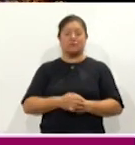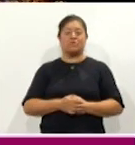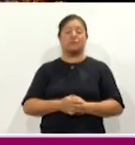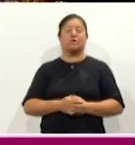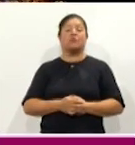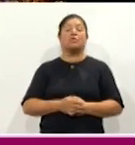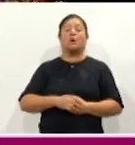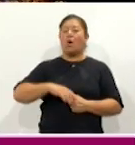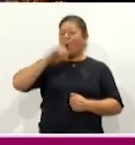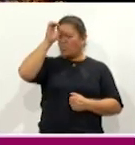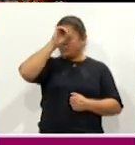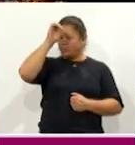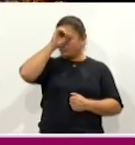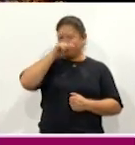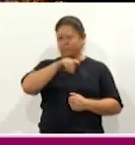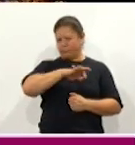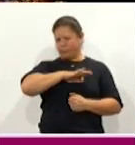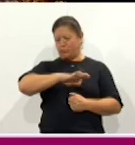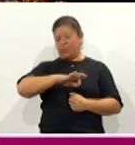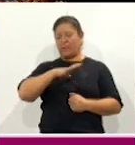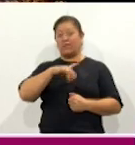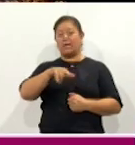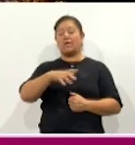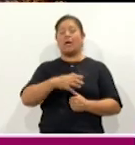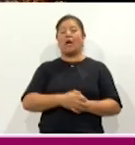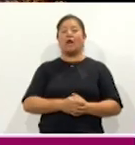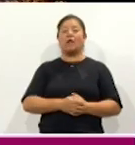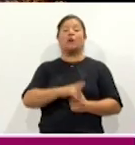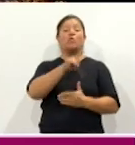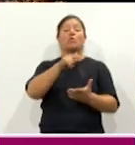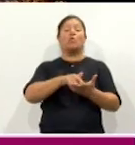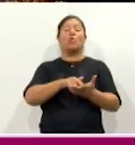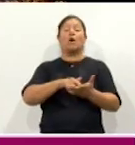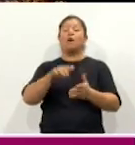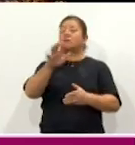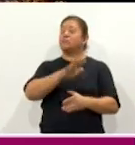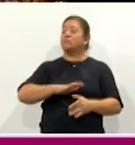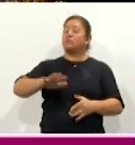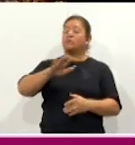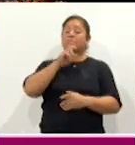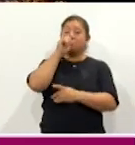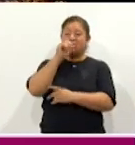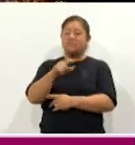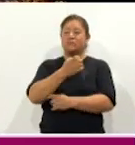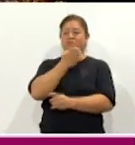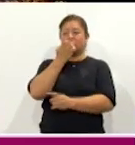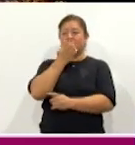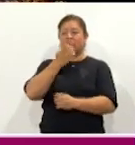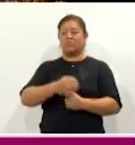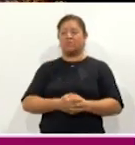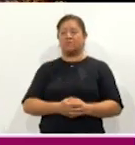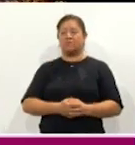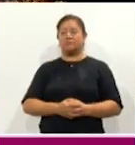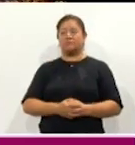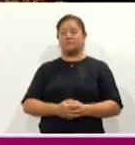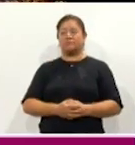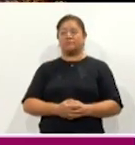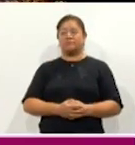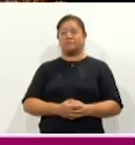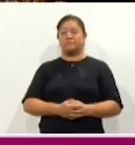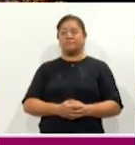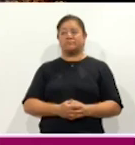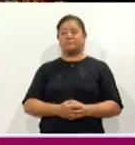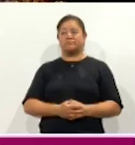opiniones, estarán ubicados en plazas públicas y también en escuelas. También quienes